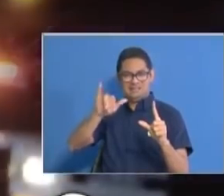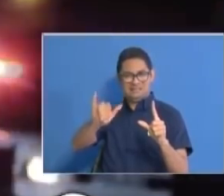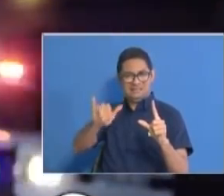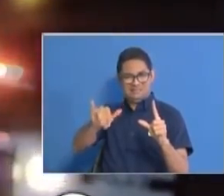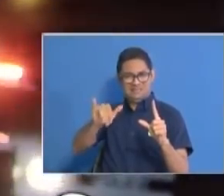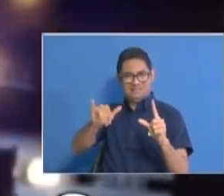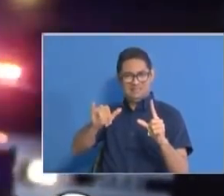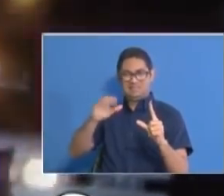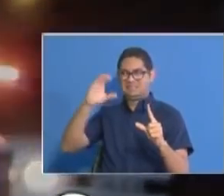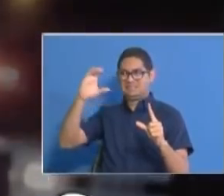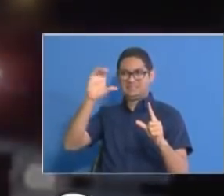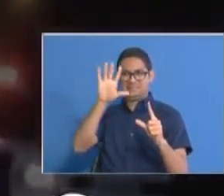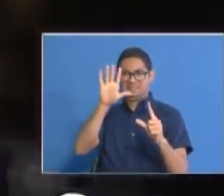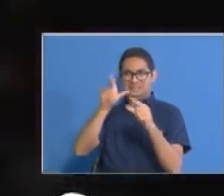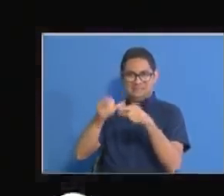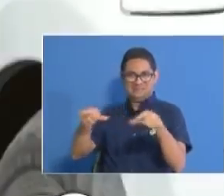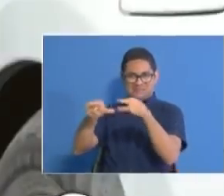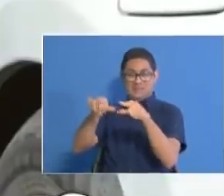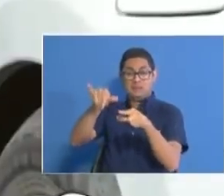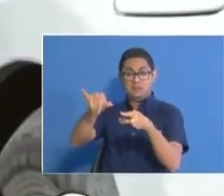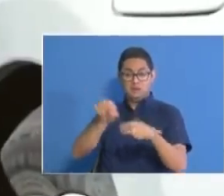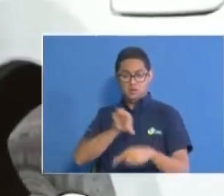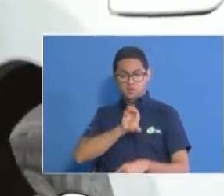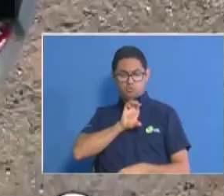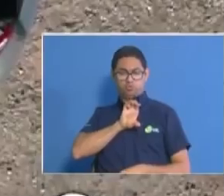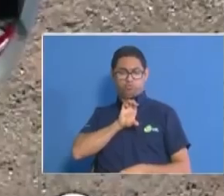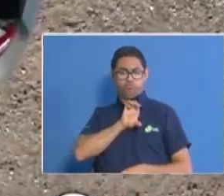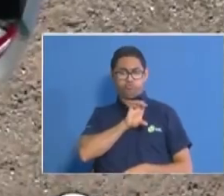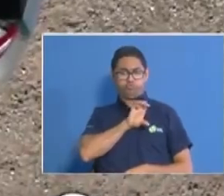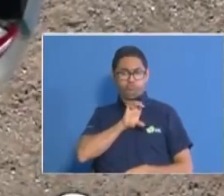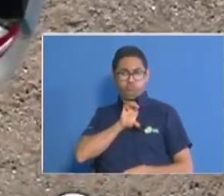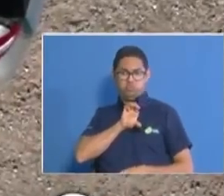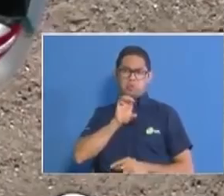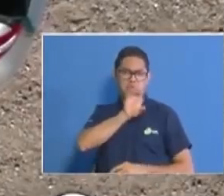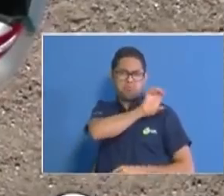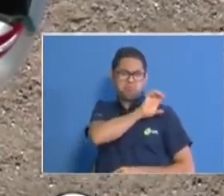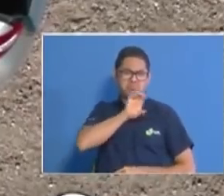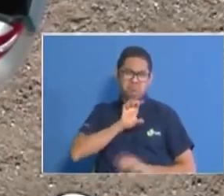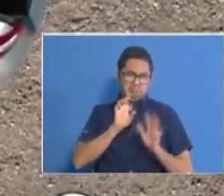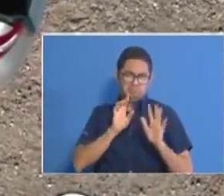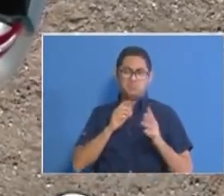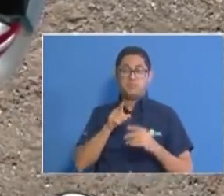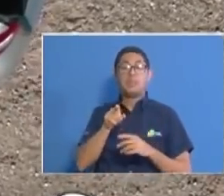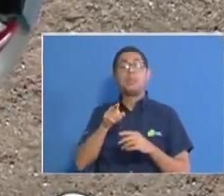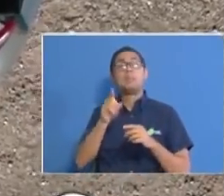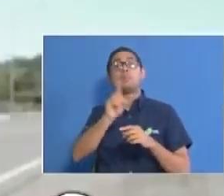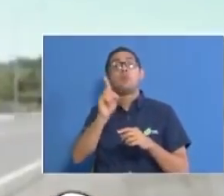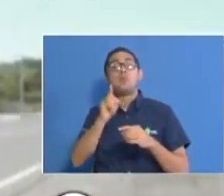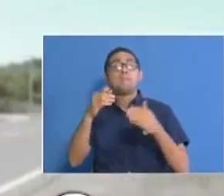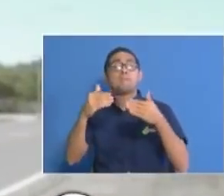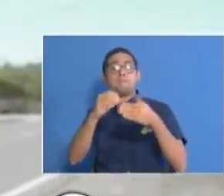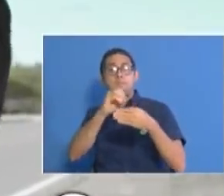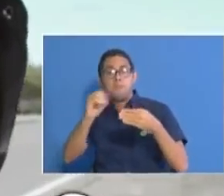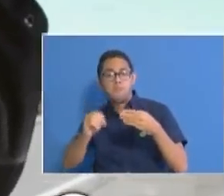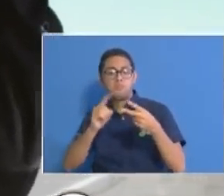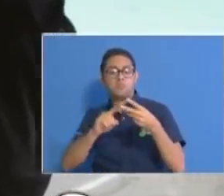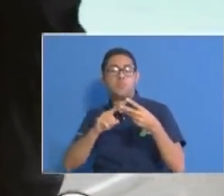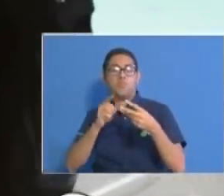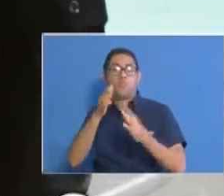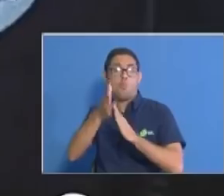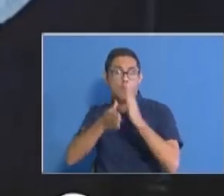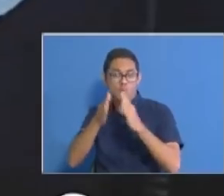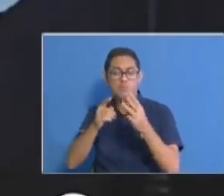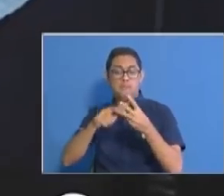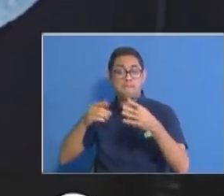cámaras corporales Axon Body que serán utilizadas en las provincias de Panamá Oeste Colón y Ciudad de Panamá